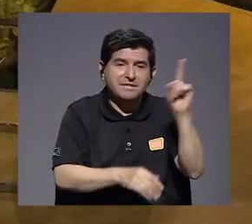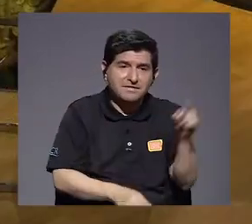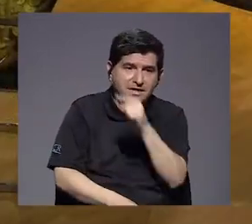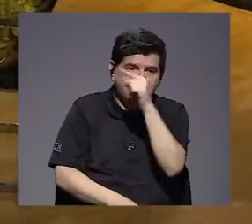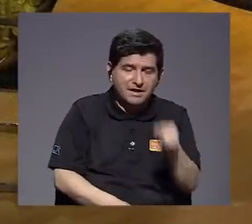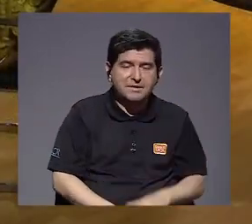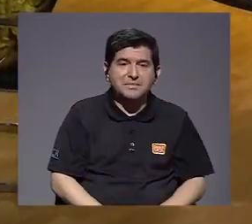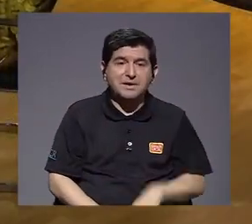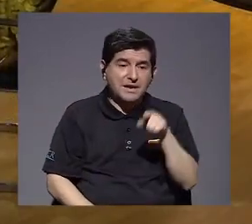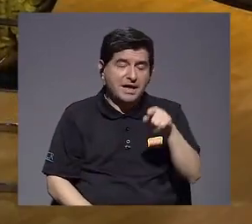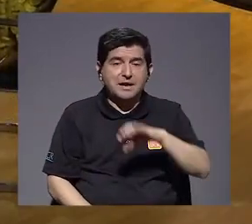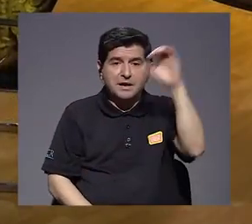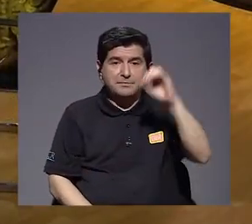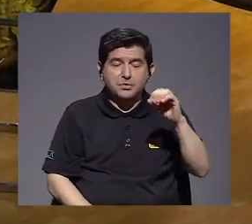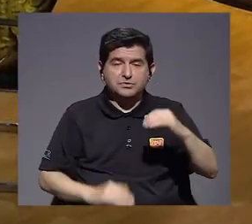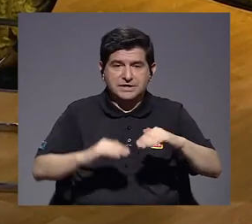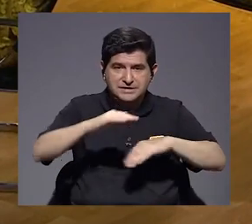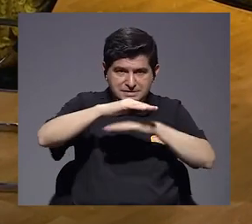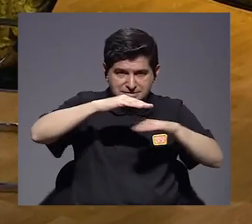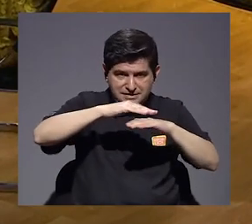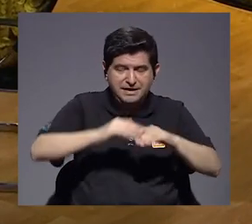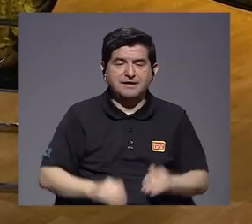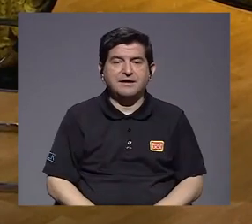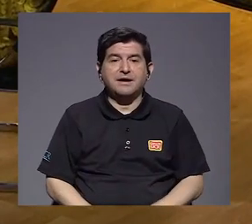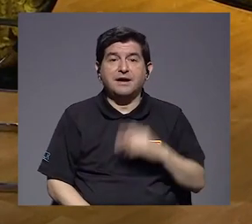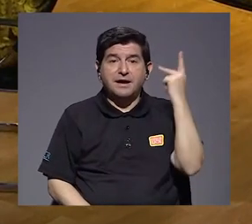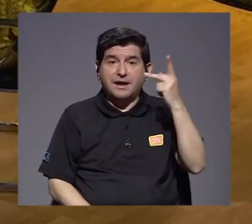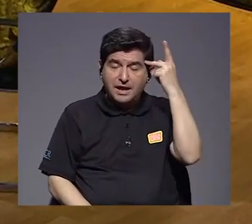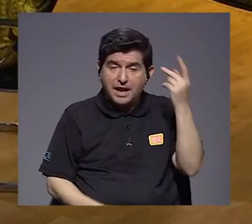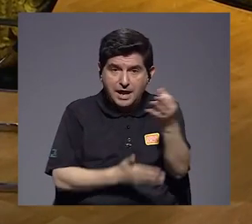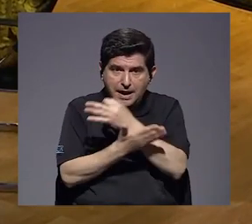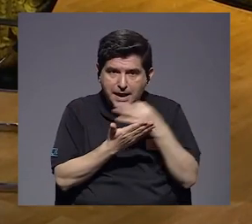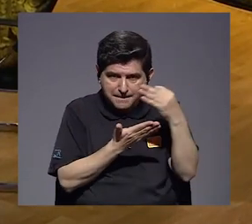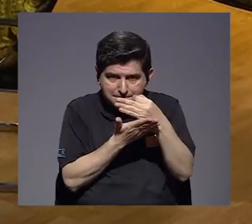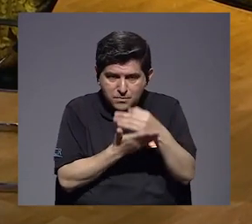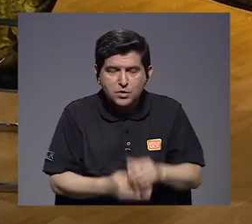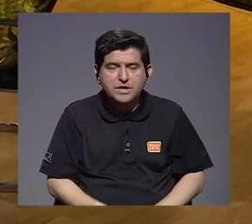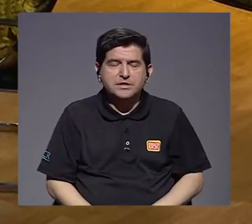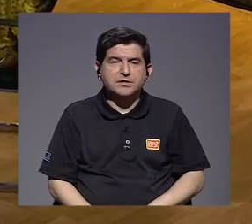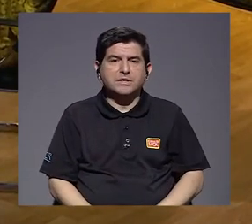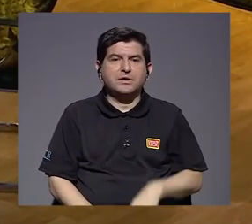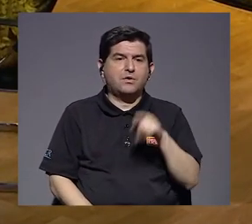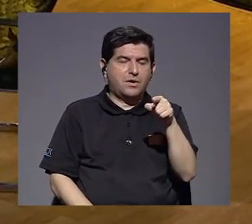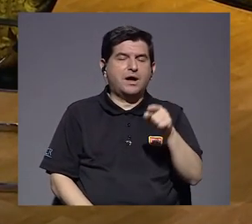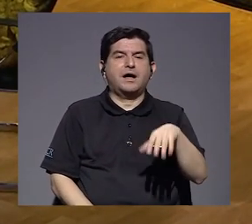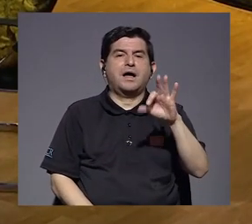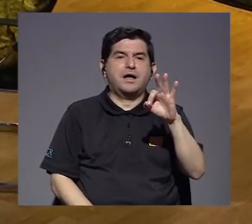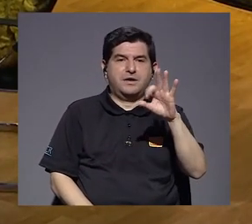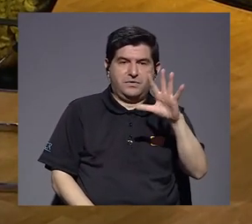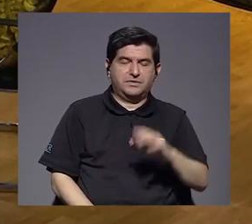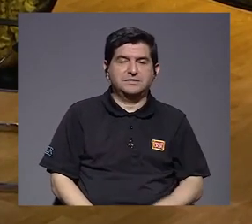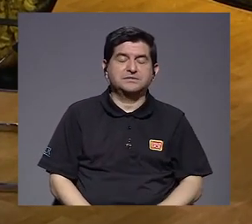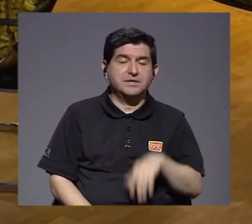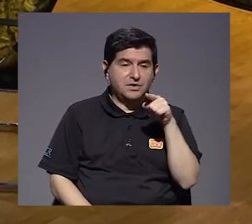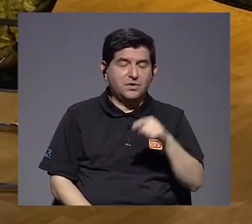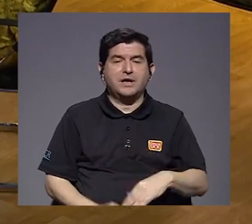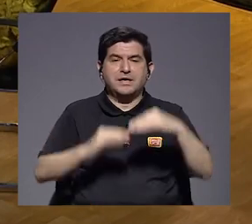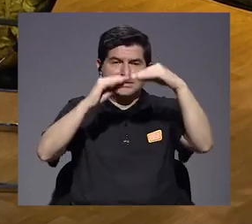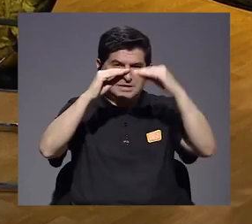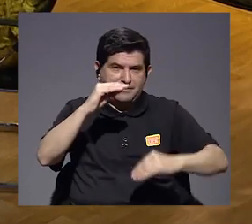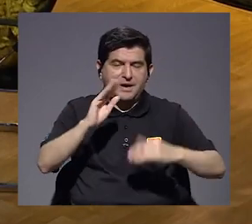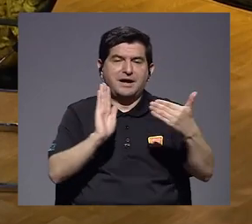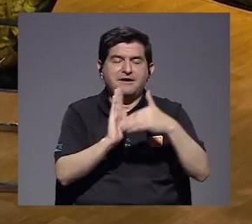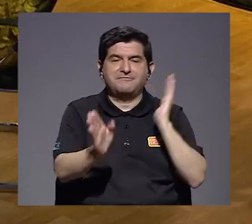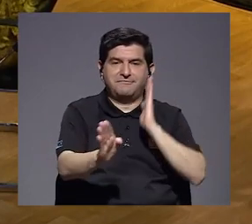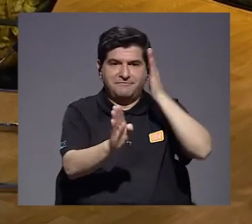eliminaran la tasa piso, eso significa que como la tasa política monetaria está a 1.25, entonces esa baja tasa